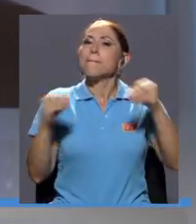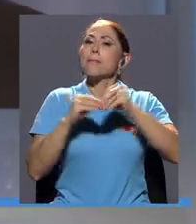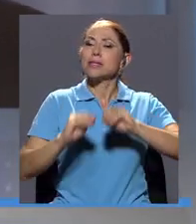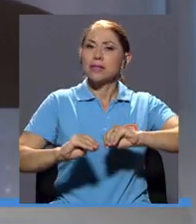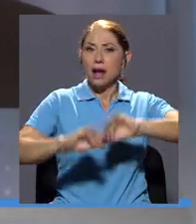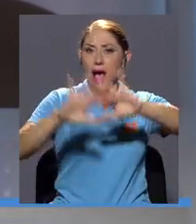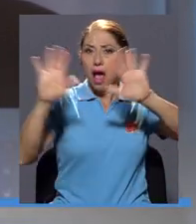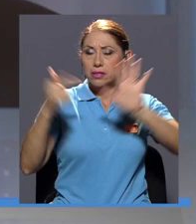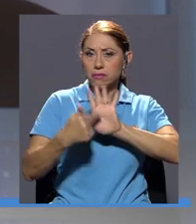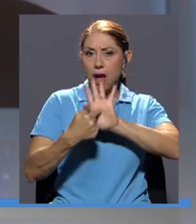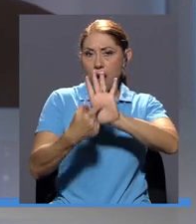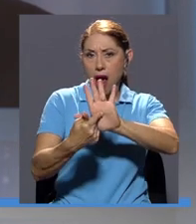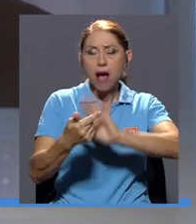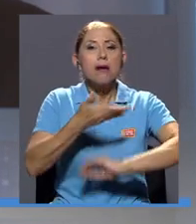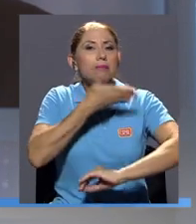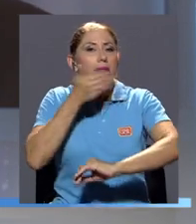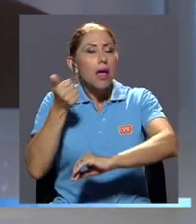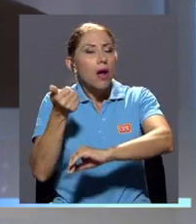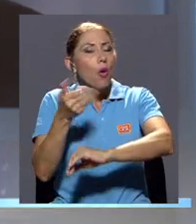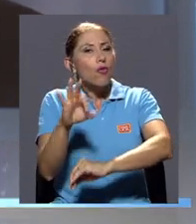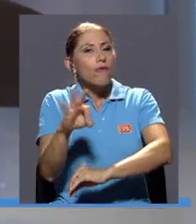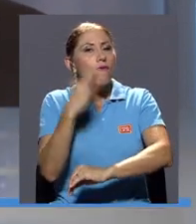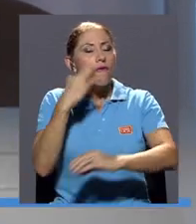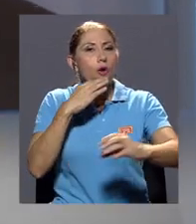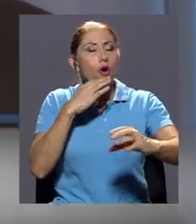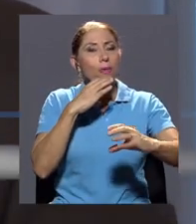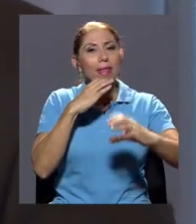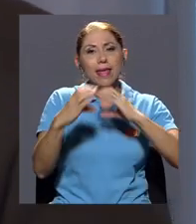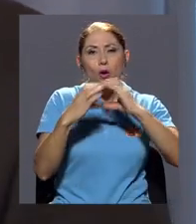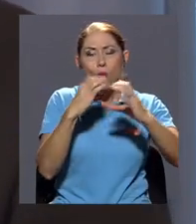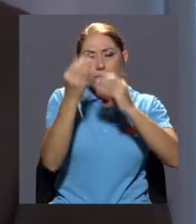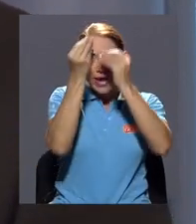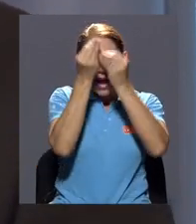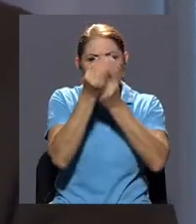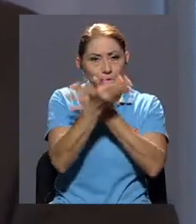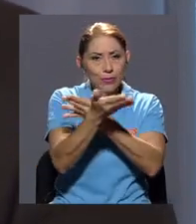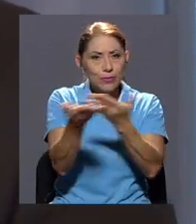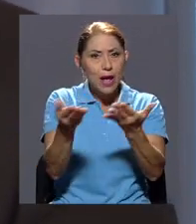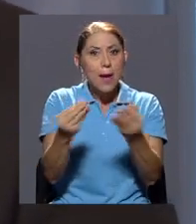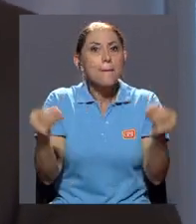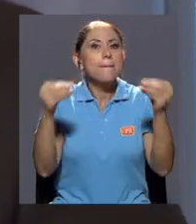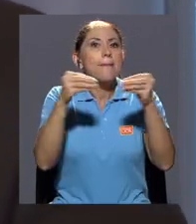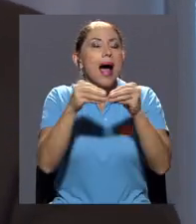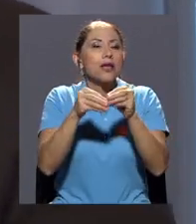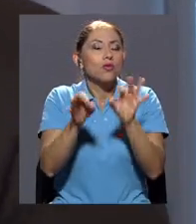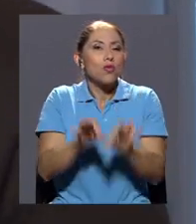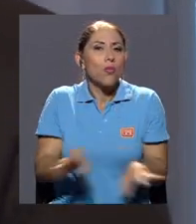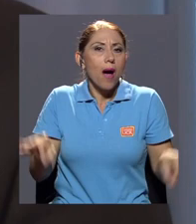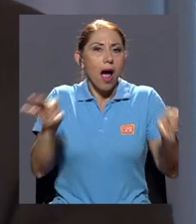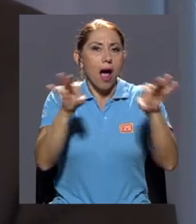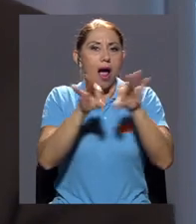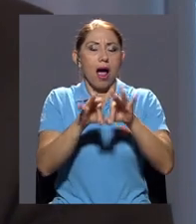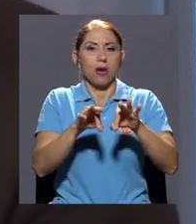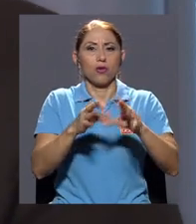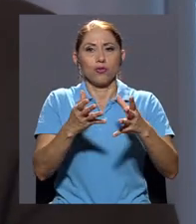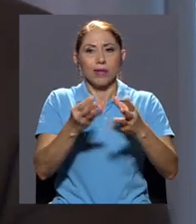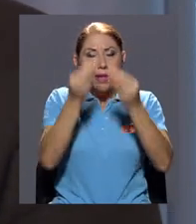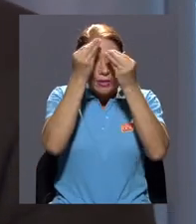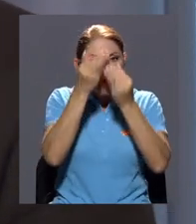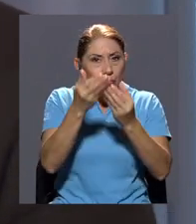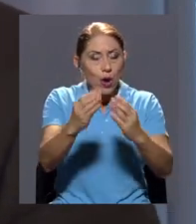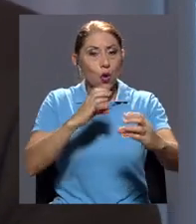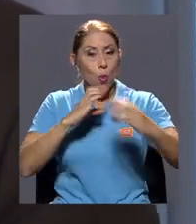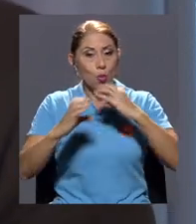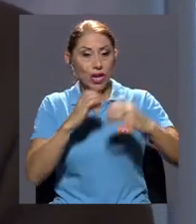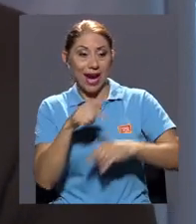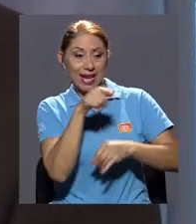permite que haya una mejor forma de comunicar con mayor contenido, digamos, o mayor valor, de comunicar lo que esa misma institución